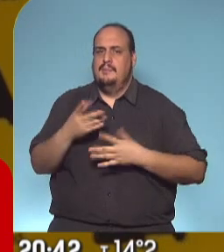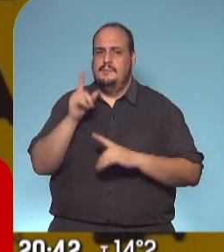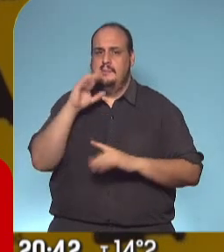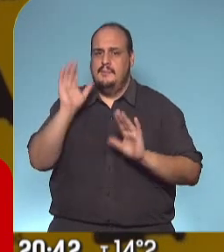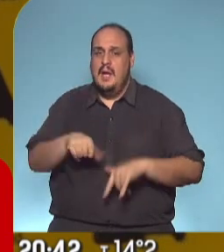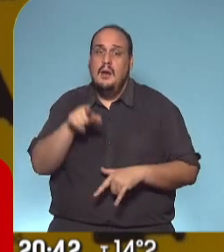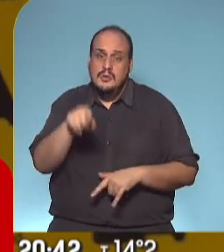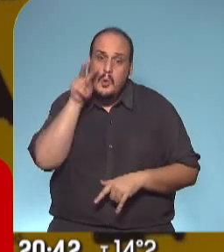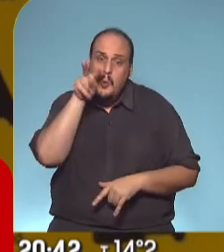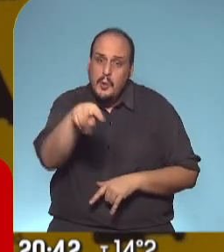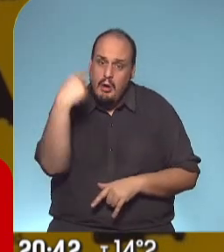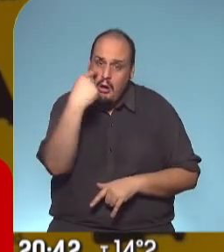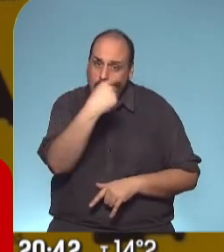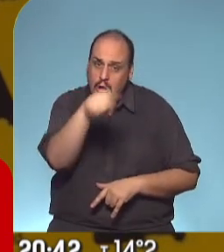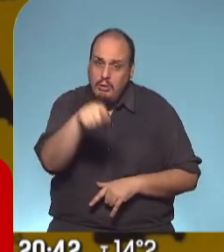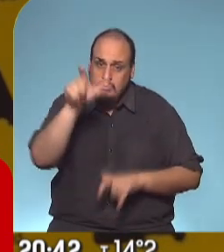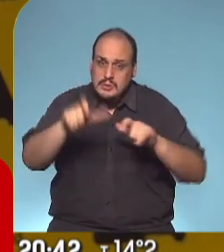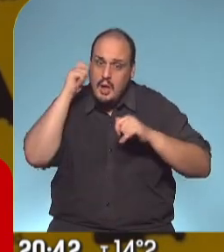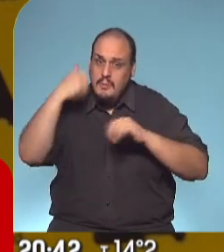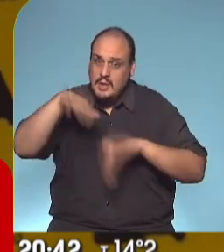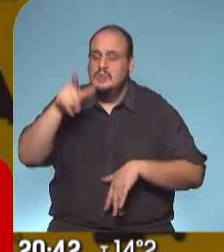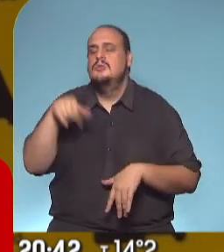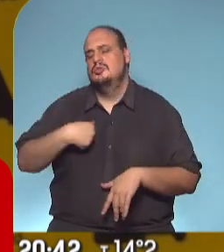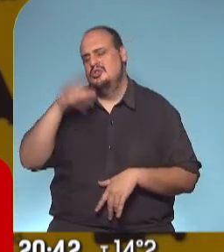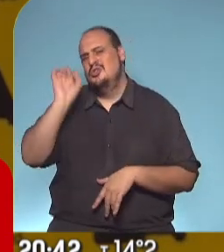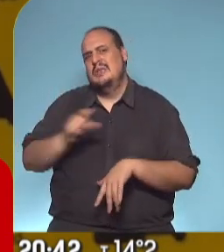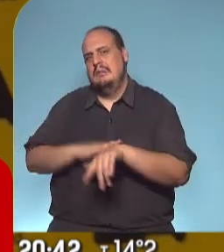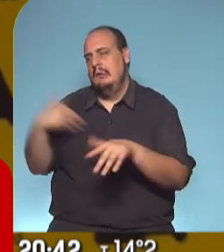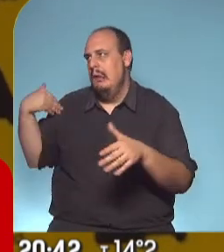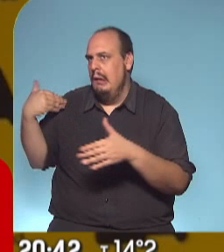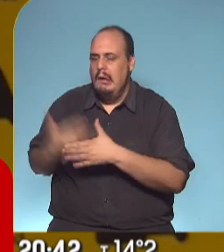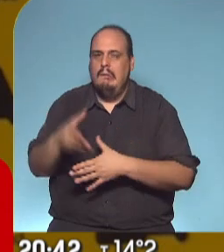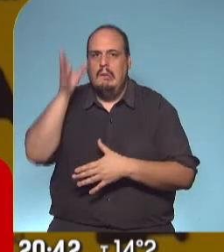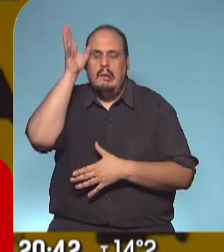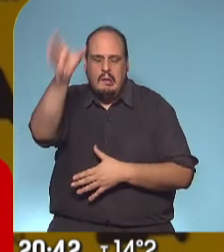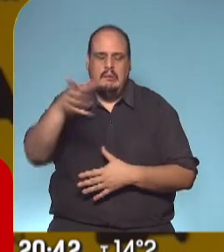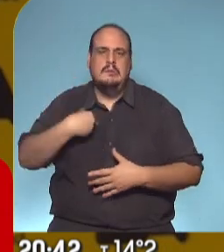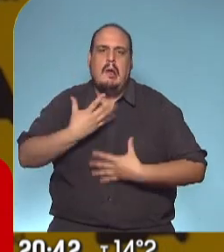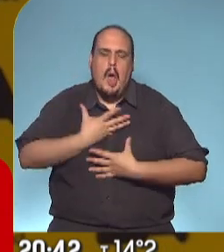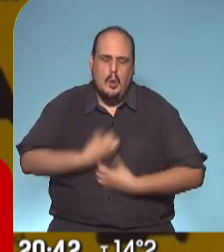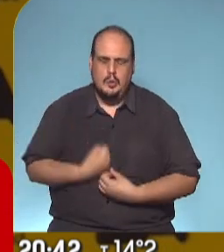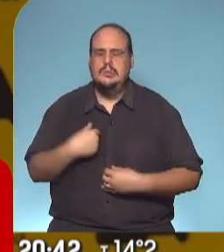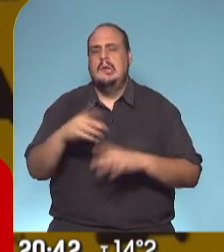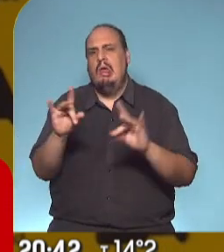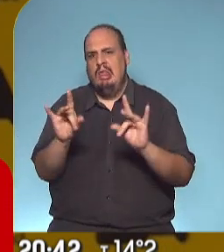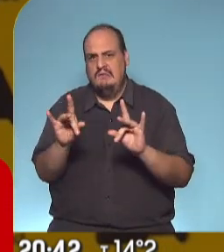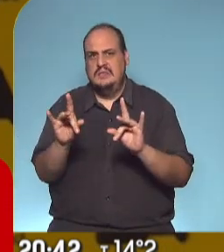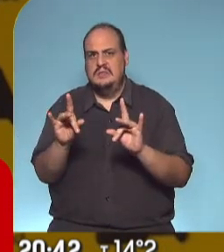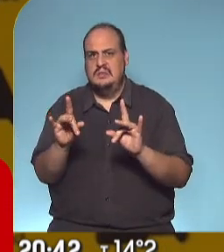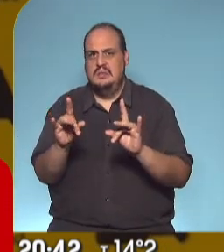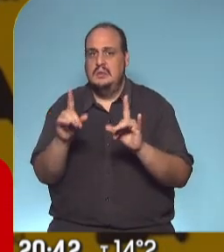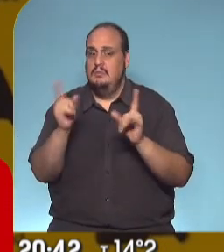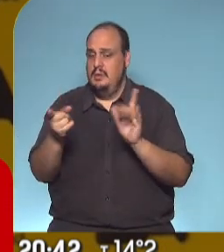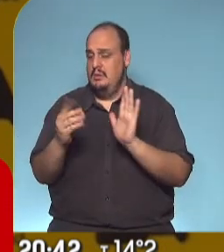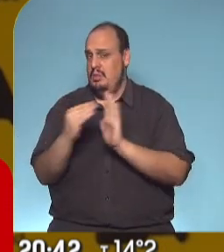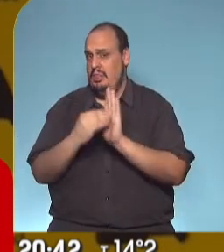ojos a todos los adultos mayores de la ciudad. Yo sé que es mucho tiempo, sé que es duro, que genera angustias. Pero también sé, y los